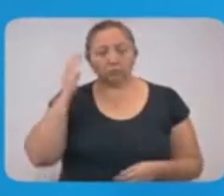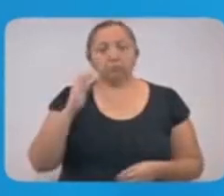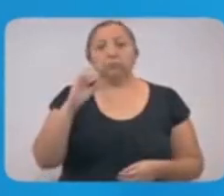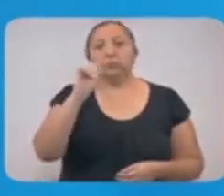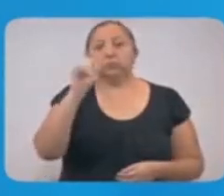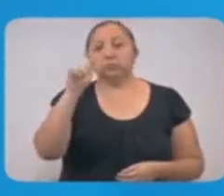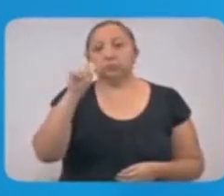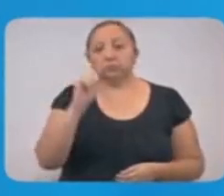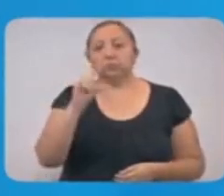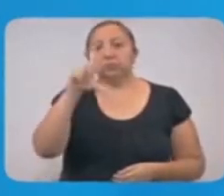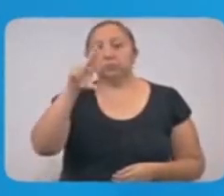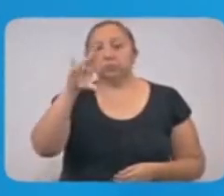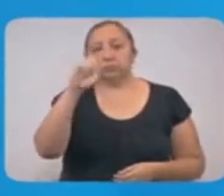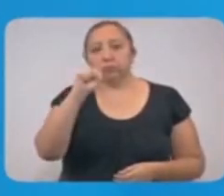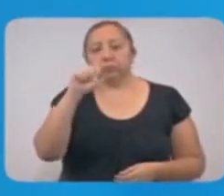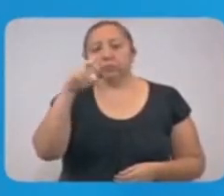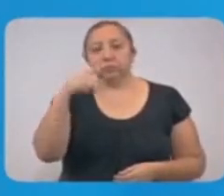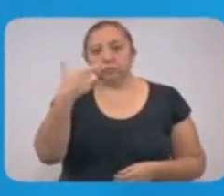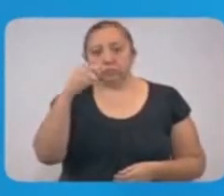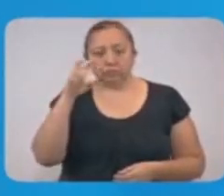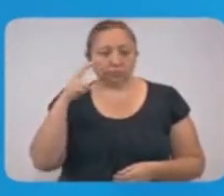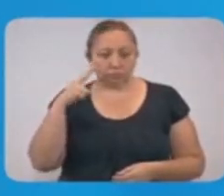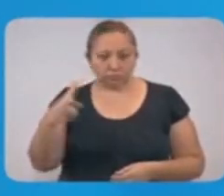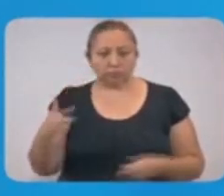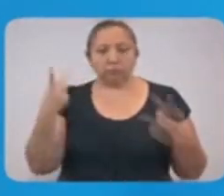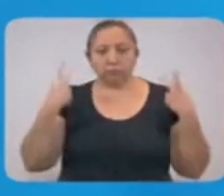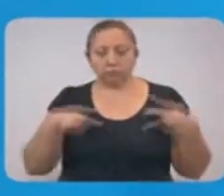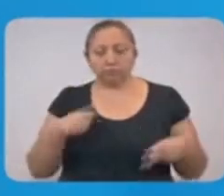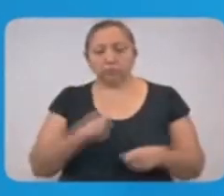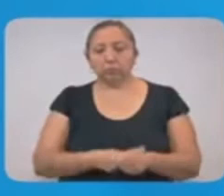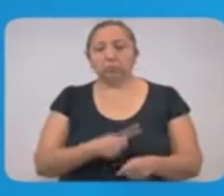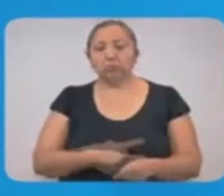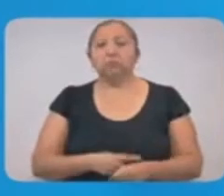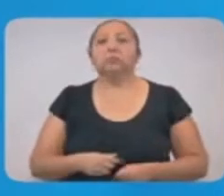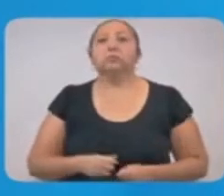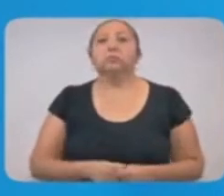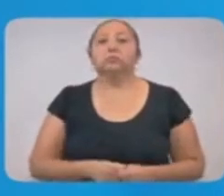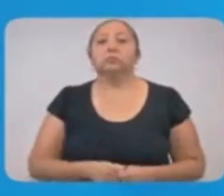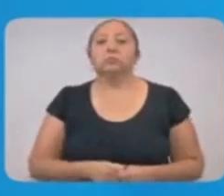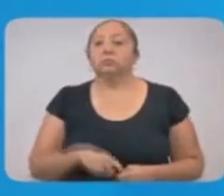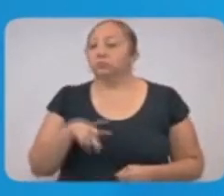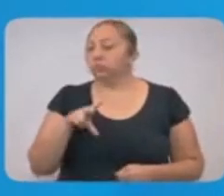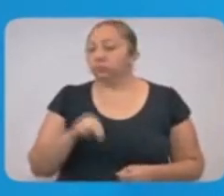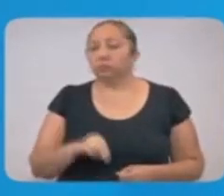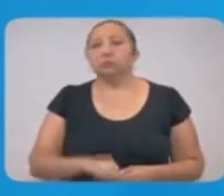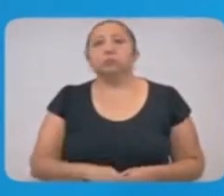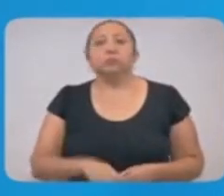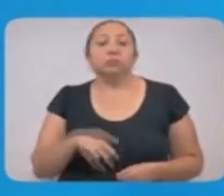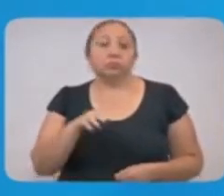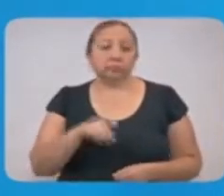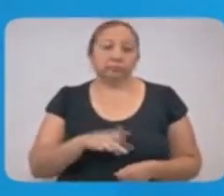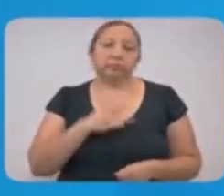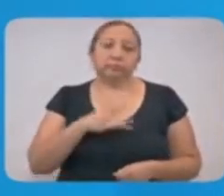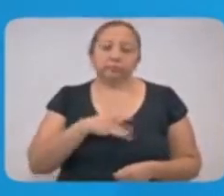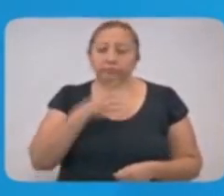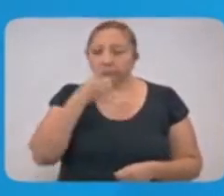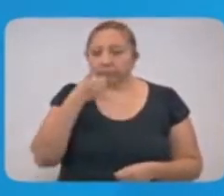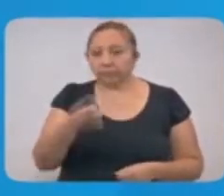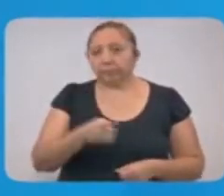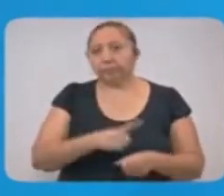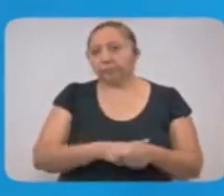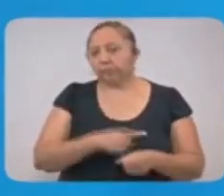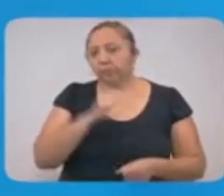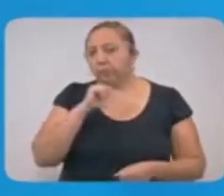Benito y Lucas de Galvez, para detectar casos de personas contagiadas, que al no presentar síntomas pueden contagiar a otros